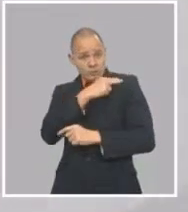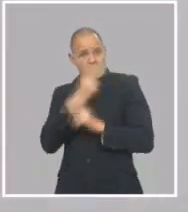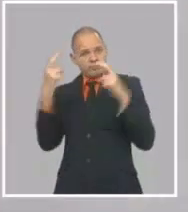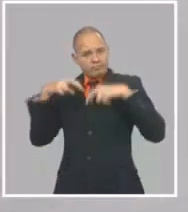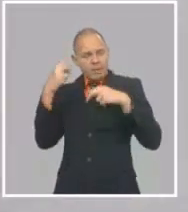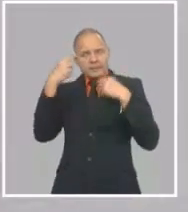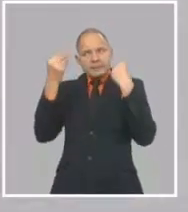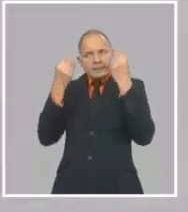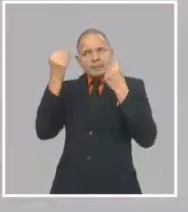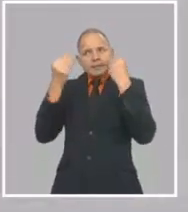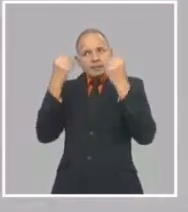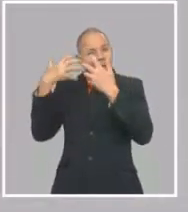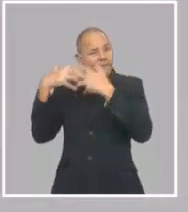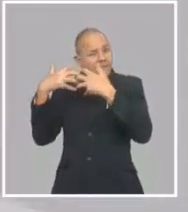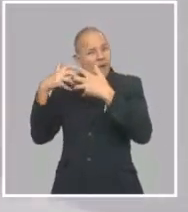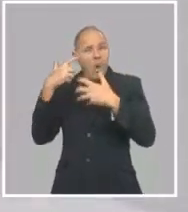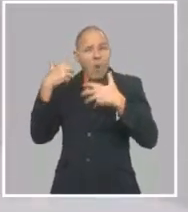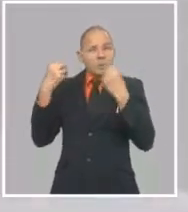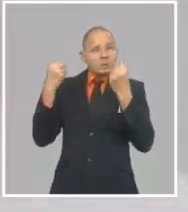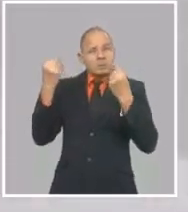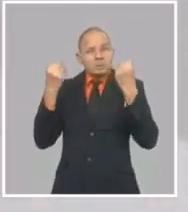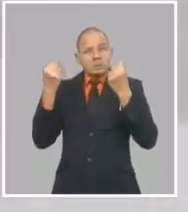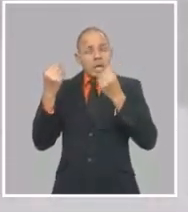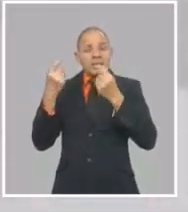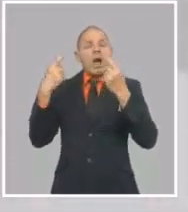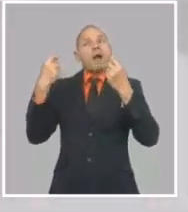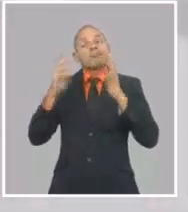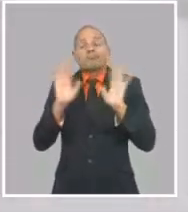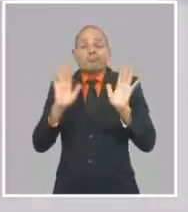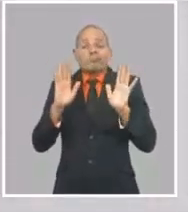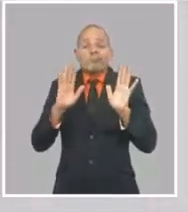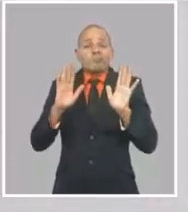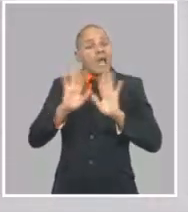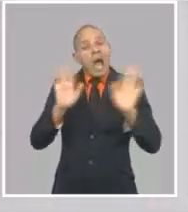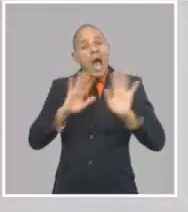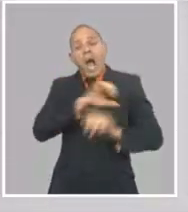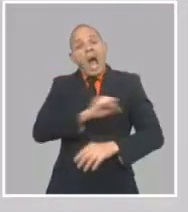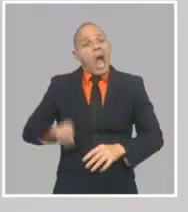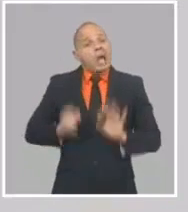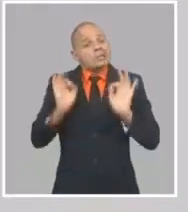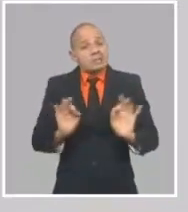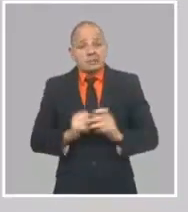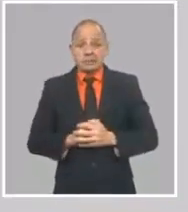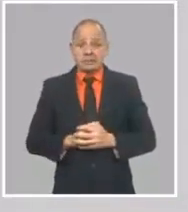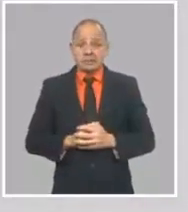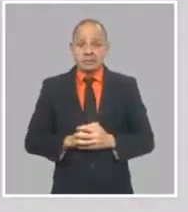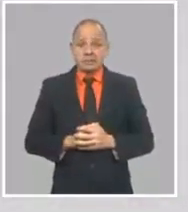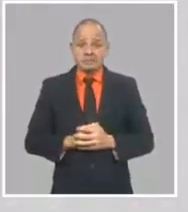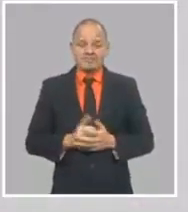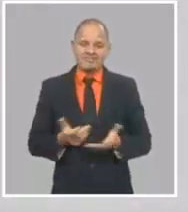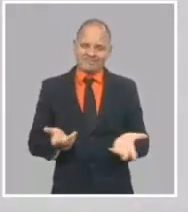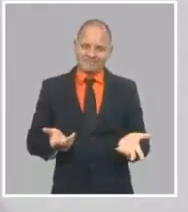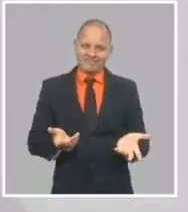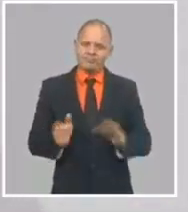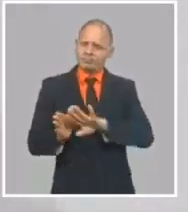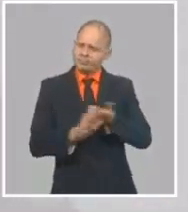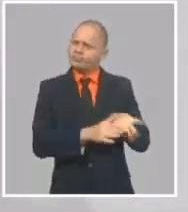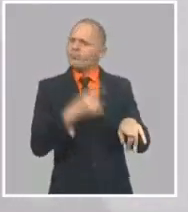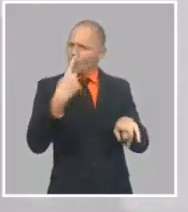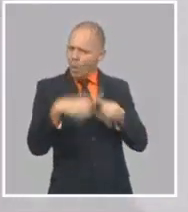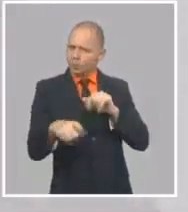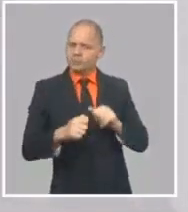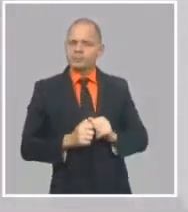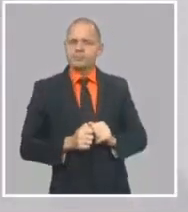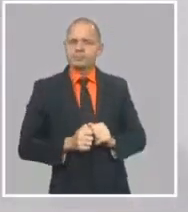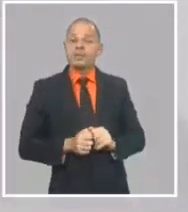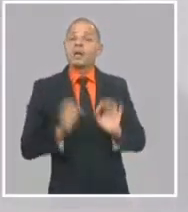enfrentamos a la COVID, recuerda que lo explicamos aquí, cuando nos enfrentamos a la COVID, no nos enfrentamos tampoco a la COVID, o sea,